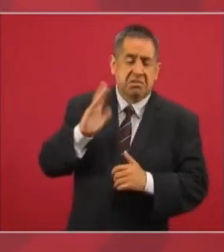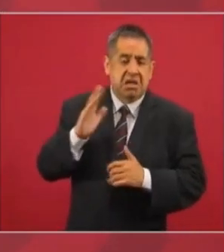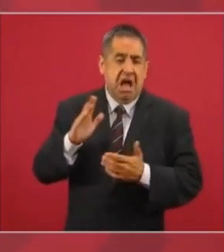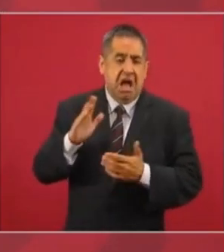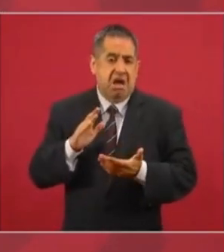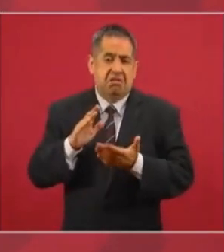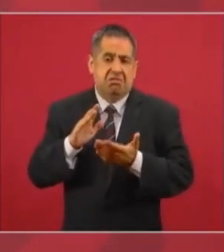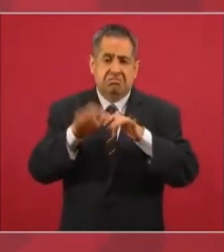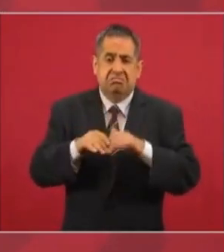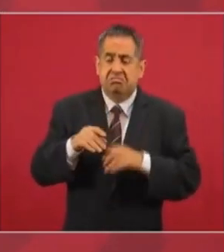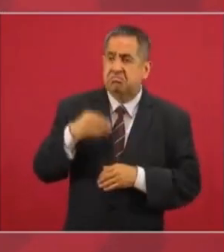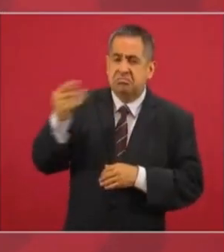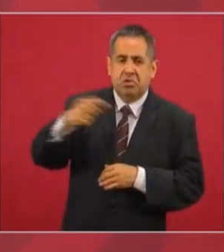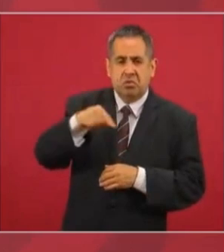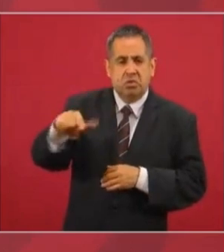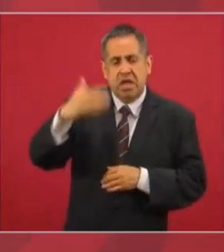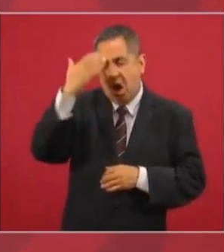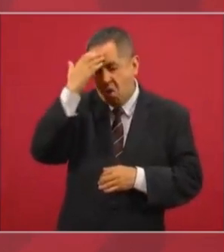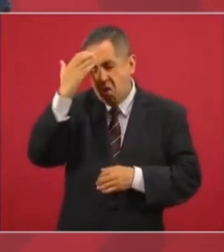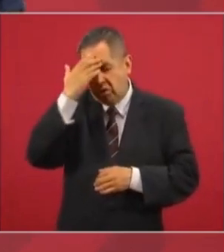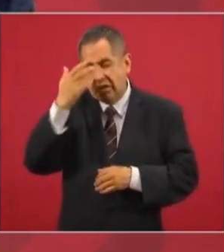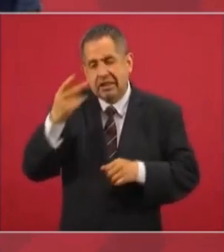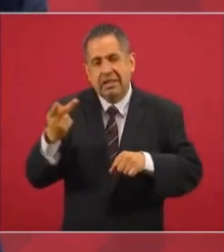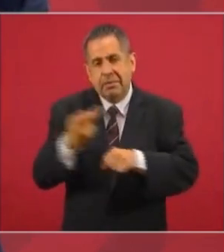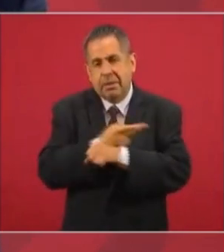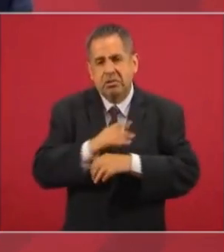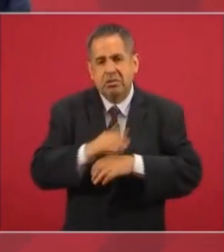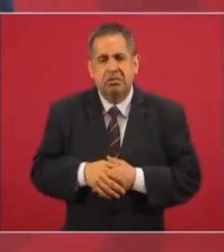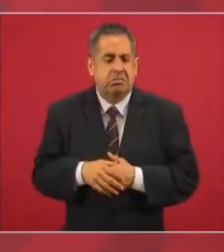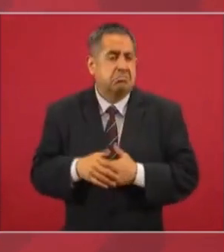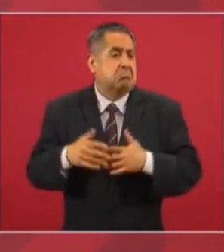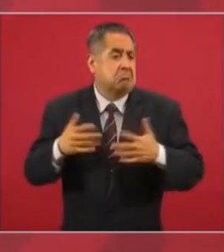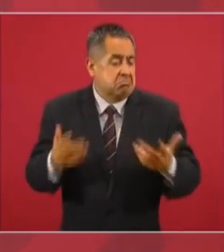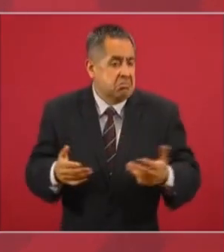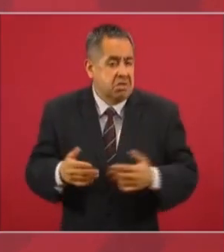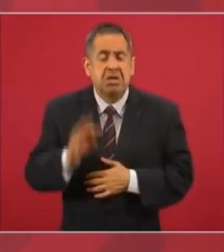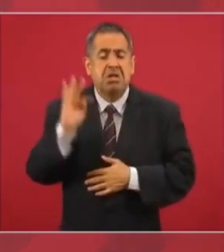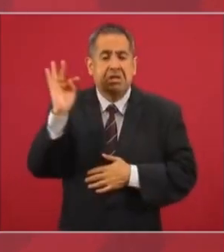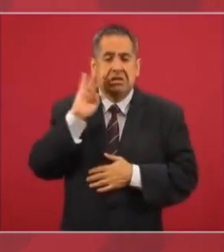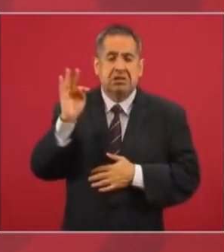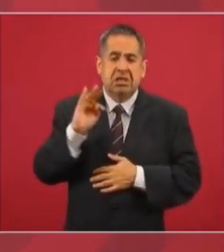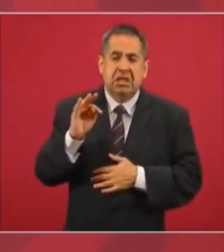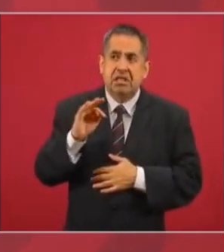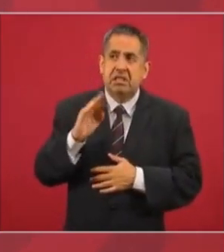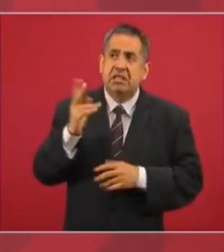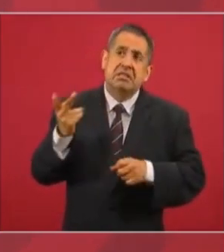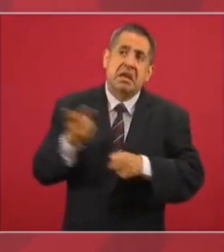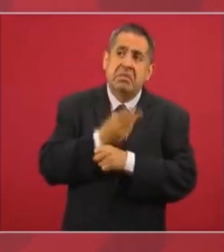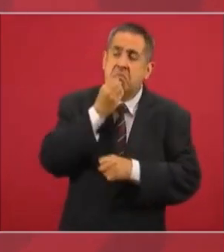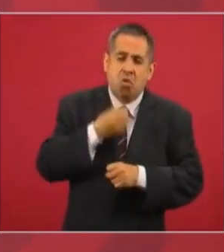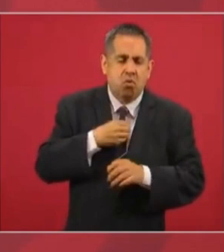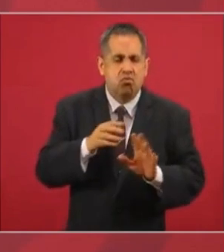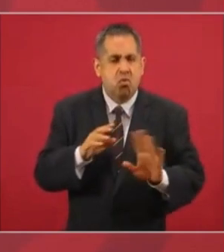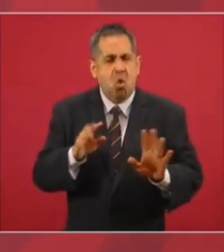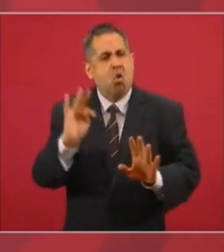ya conocen ustedes el resultado. No descartamos de que